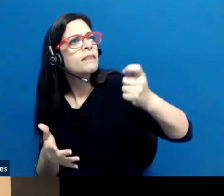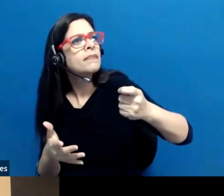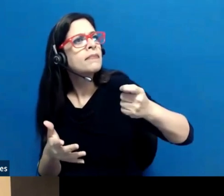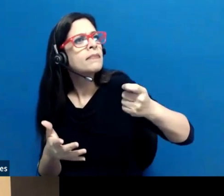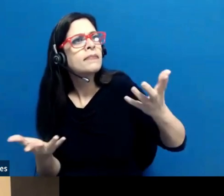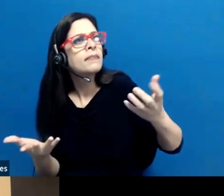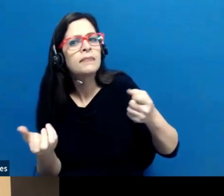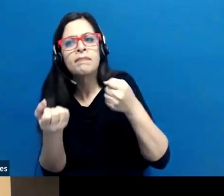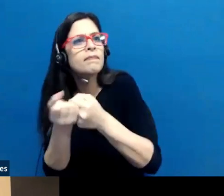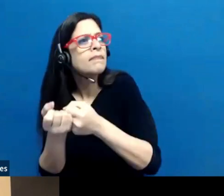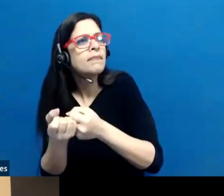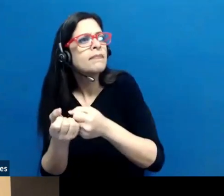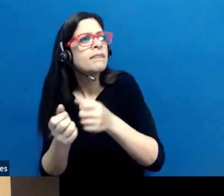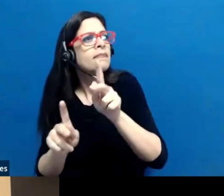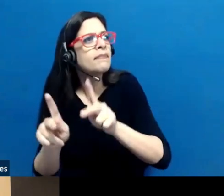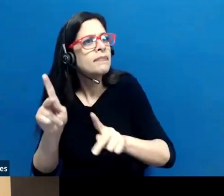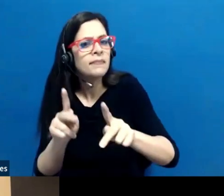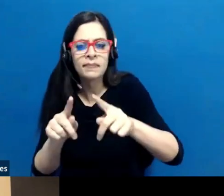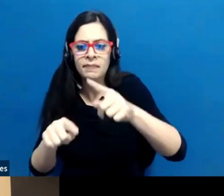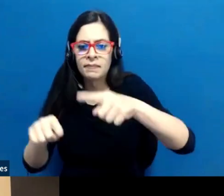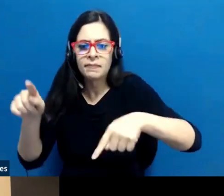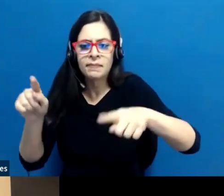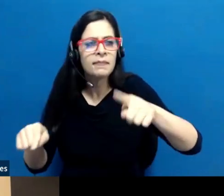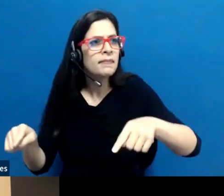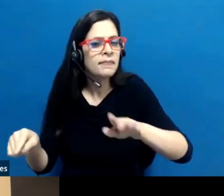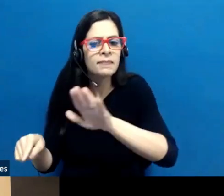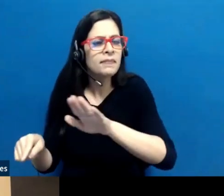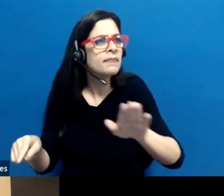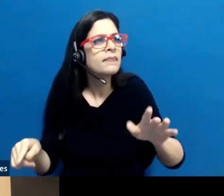en beneficio a las personas con diversidad funcional.